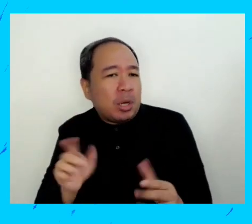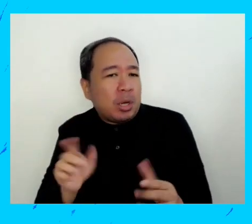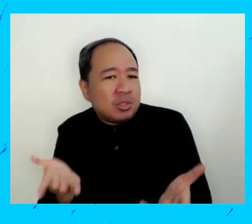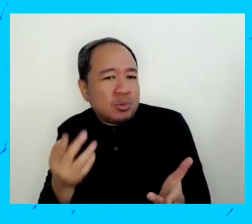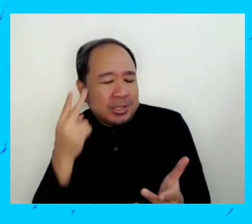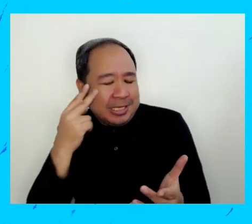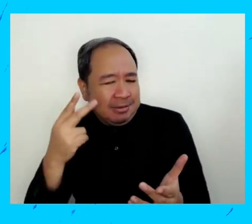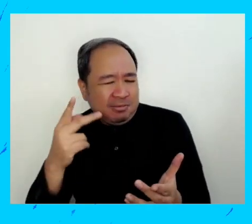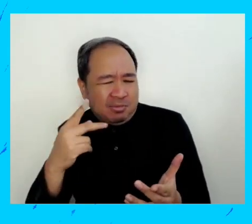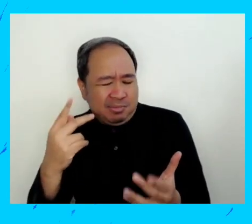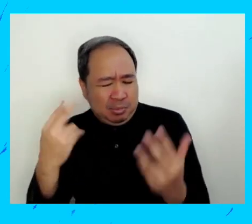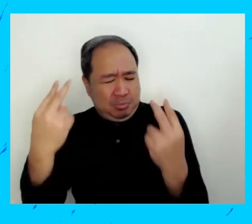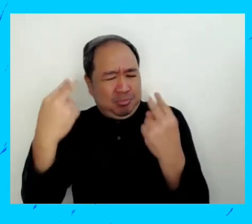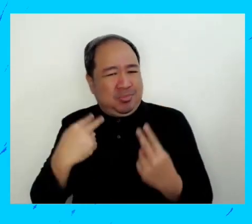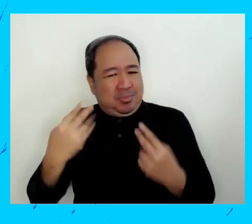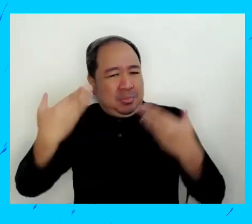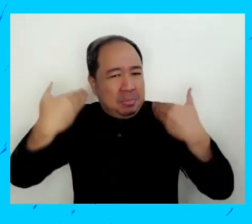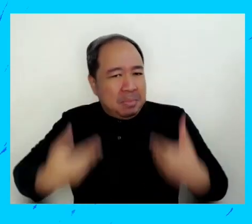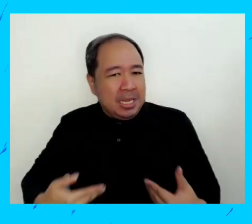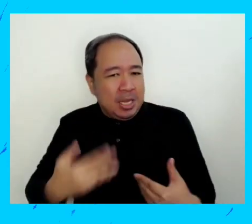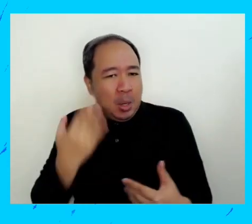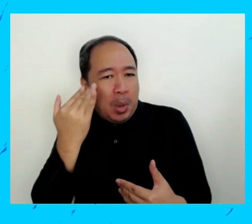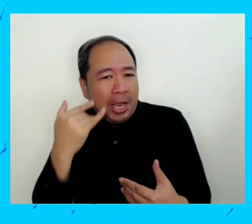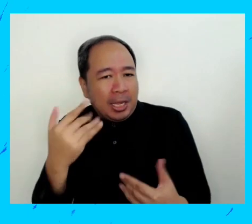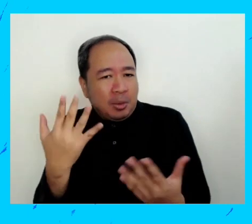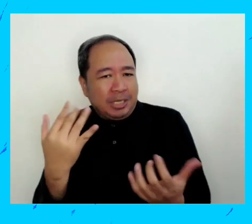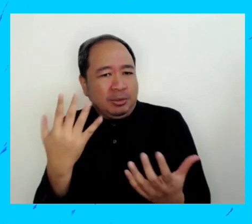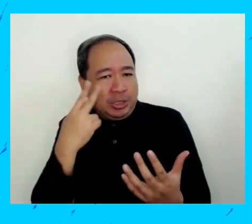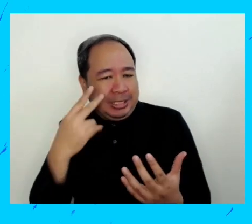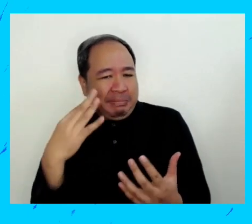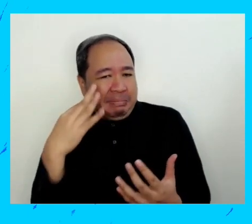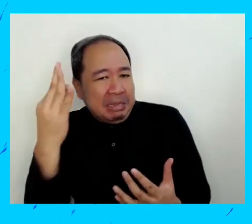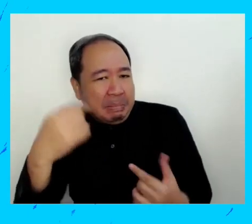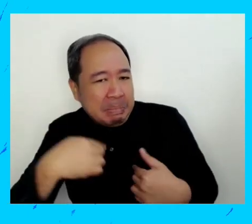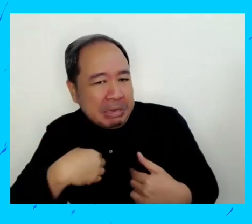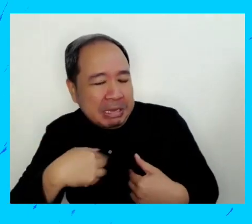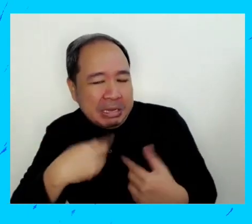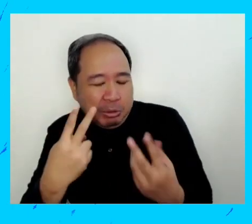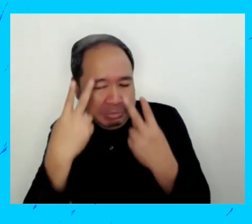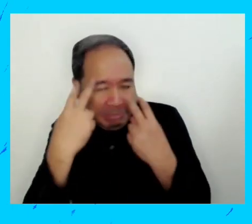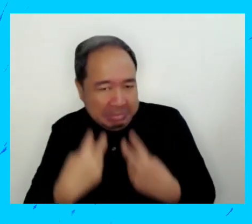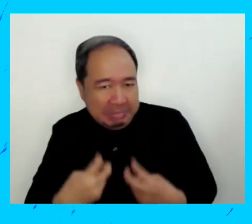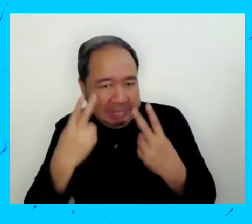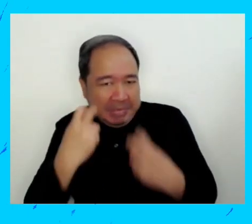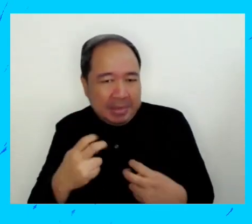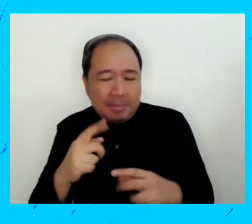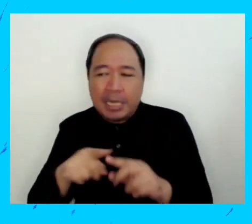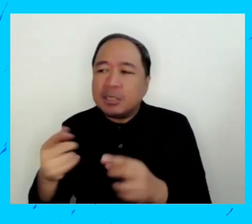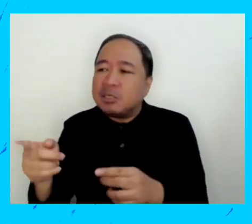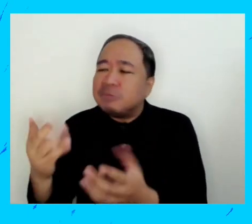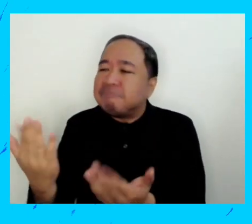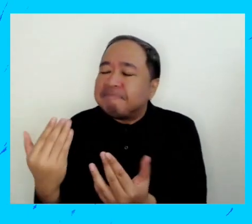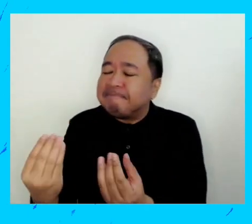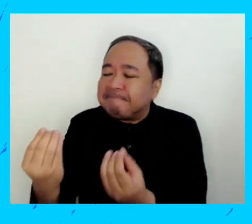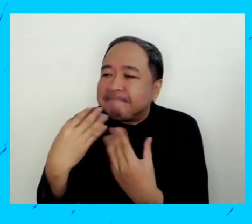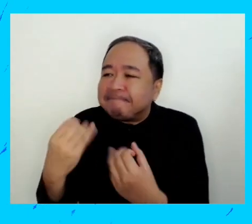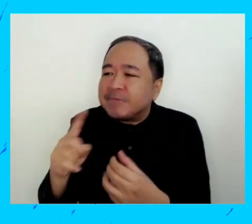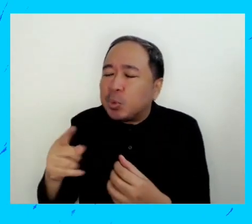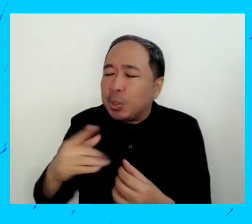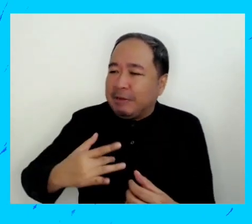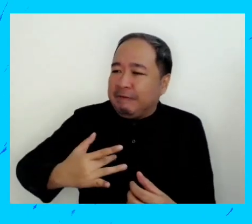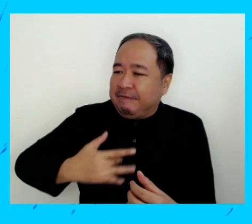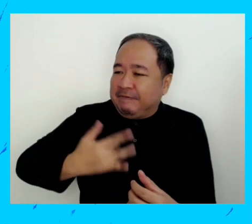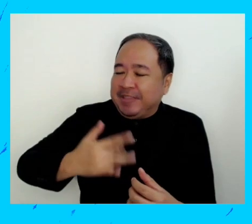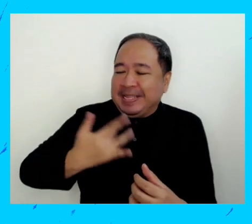preguntan, ¿por qué quieres saber eso? ¿Qué quieres saber? Y fue difícil hacer que me,